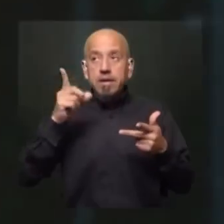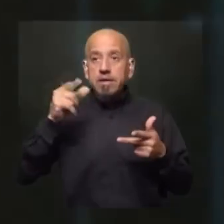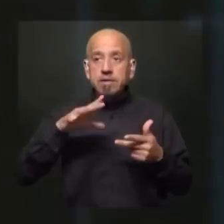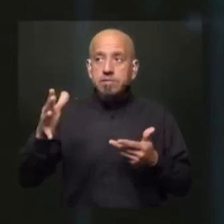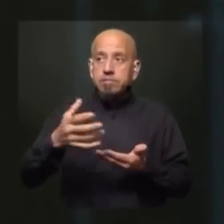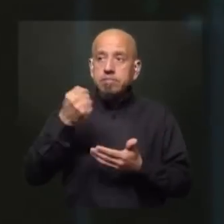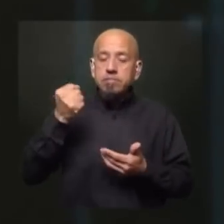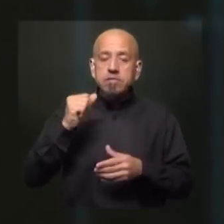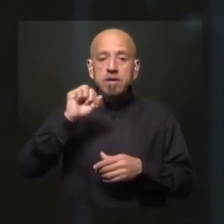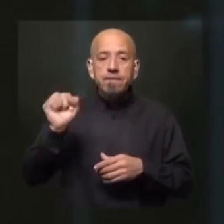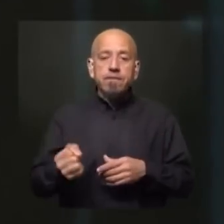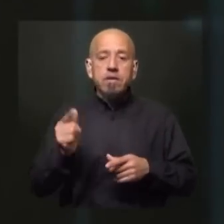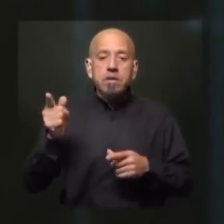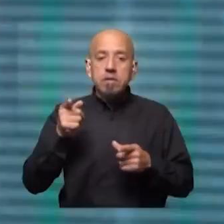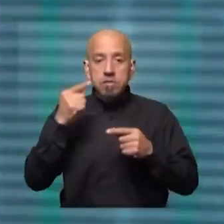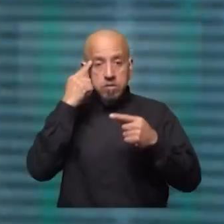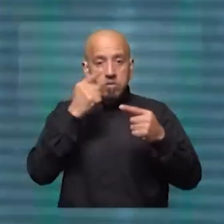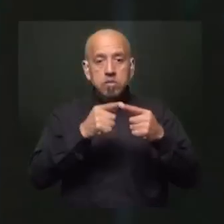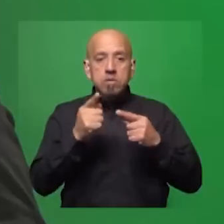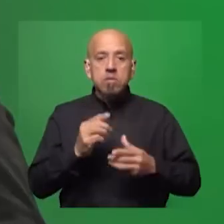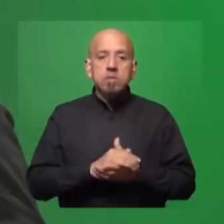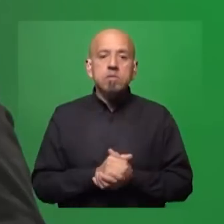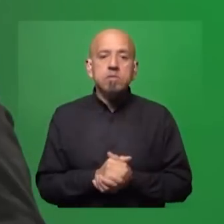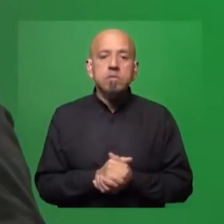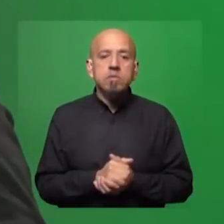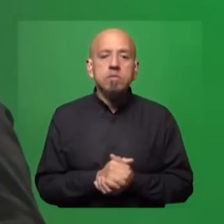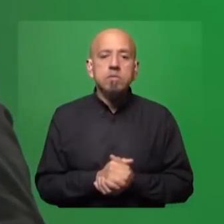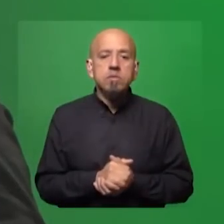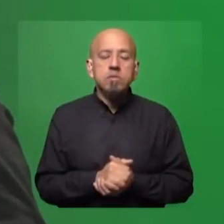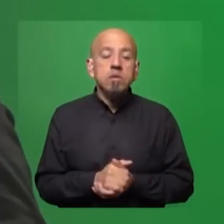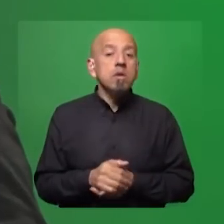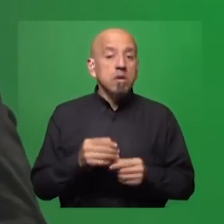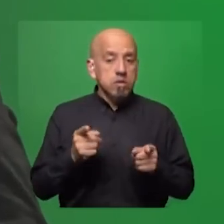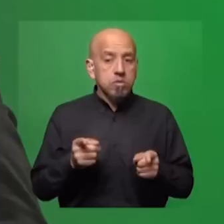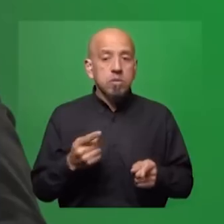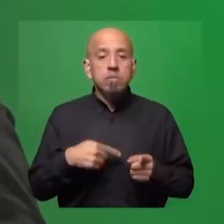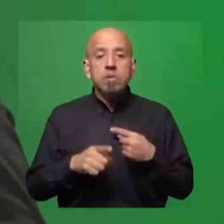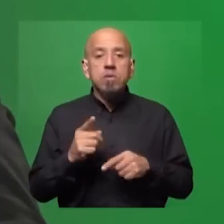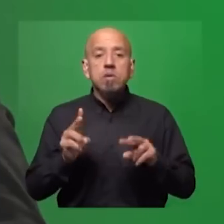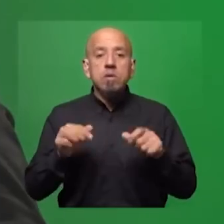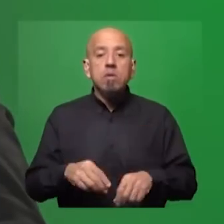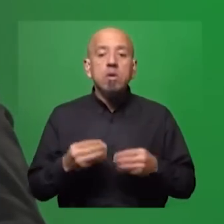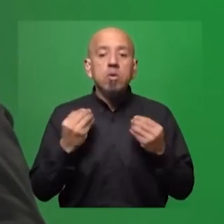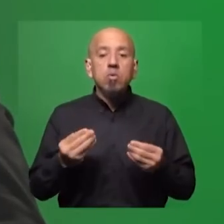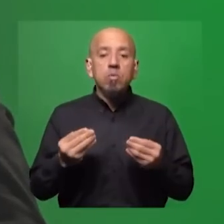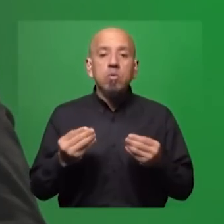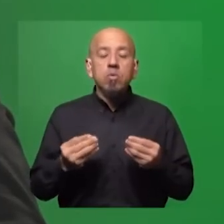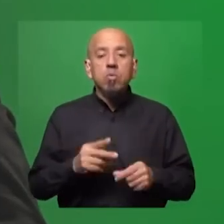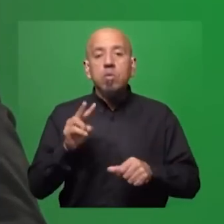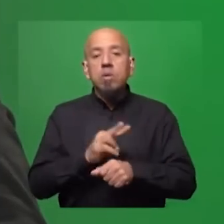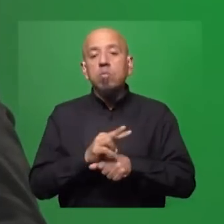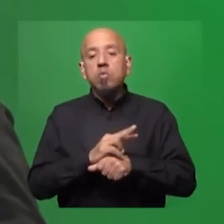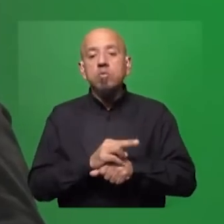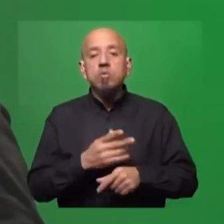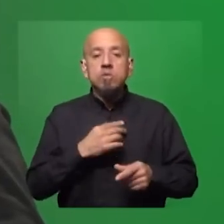África y que justamente son uno de los objetivos de las grandes potencias. Eso tiene que ver. Tiene mucho que ver, pero la cuestión es cómo defendemos eso. Si lo